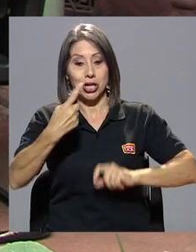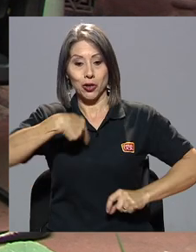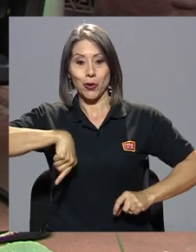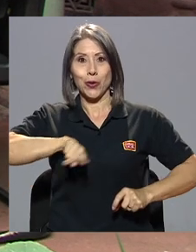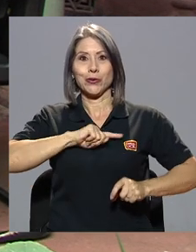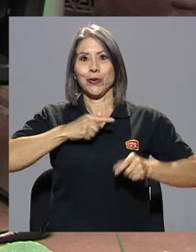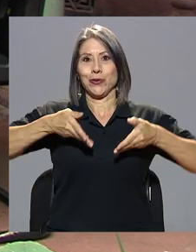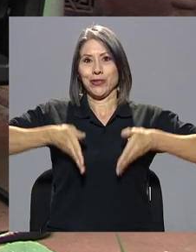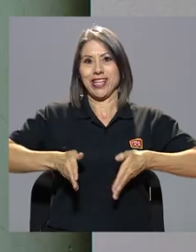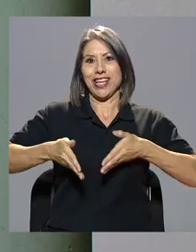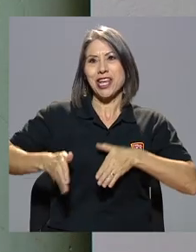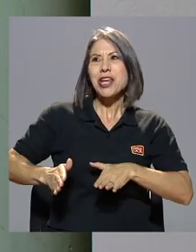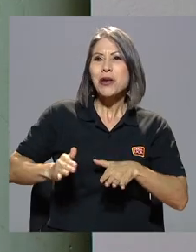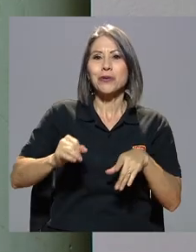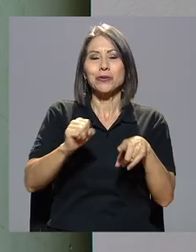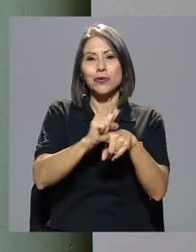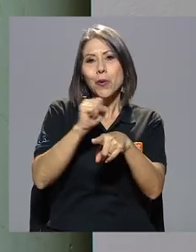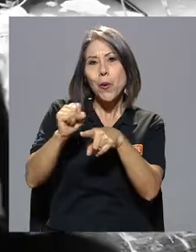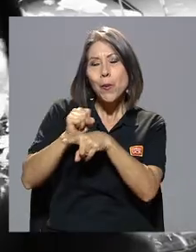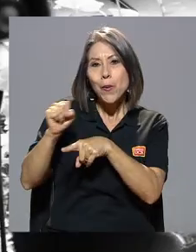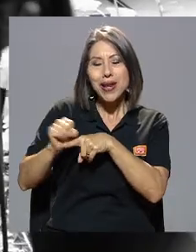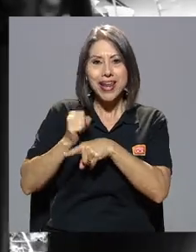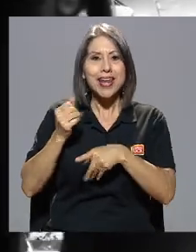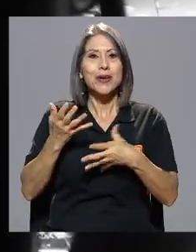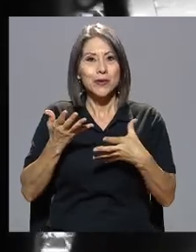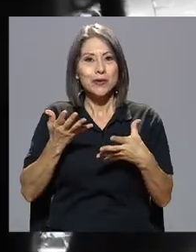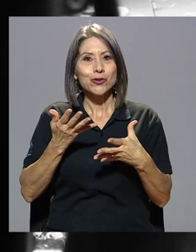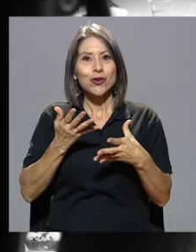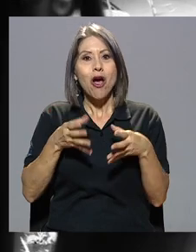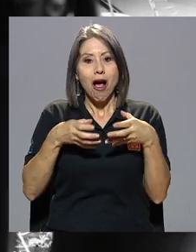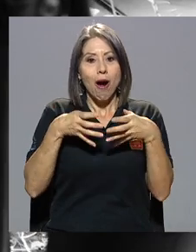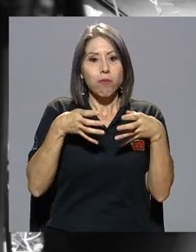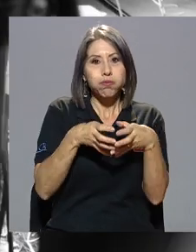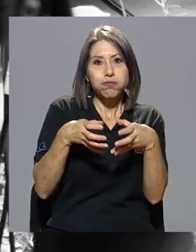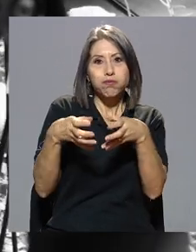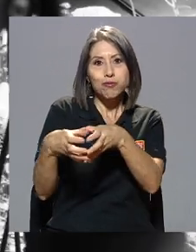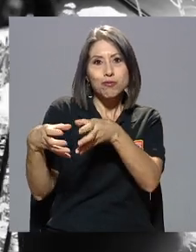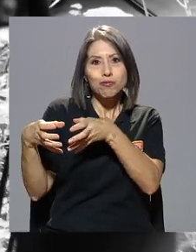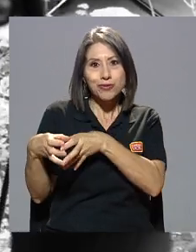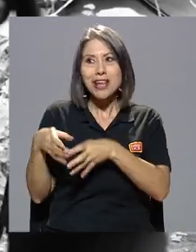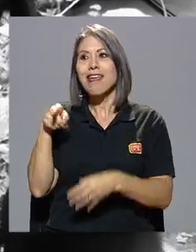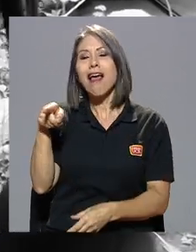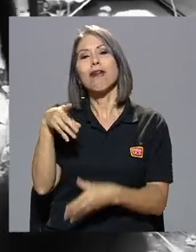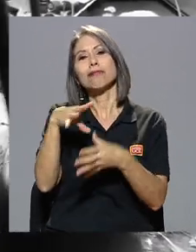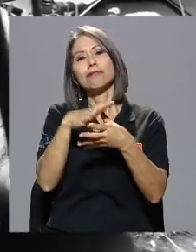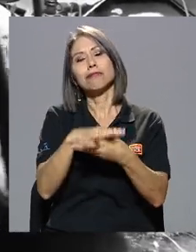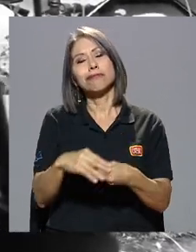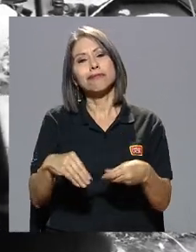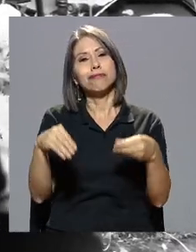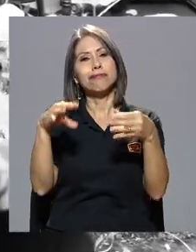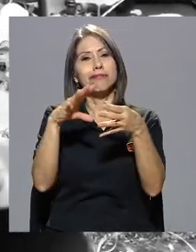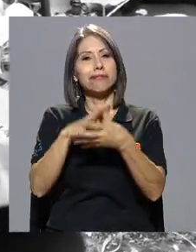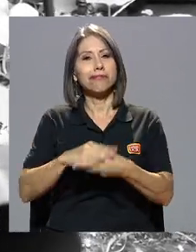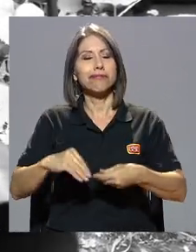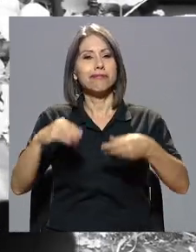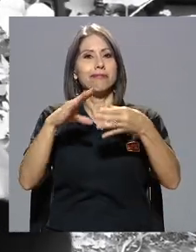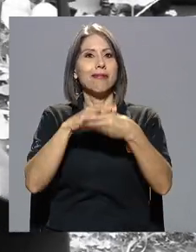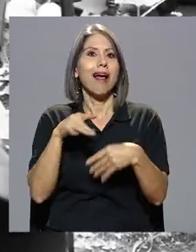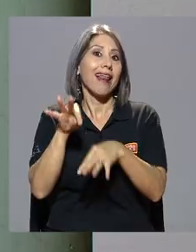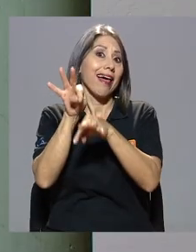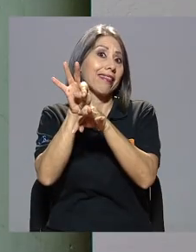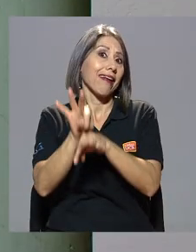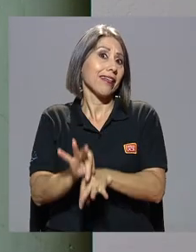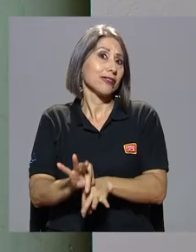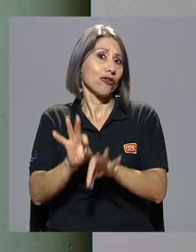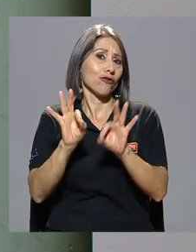los hijos, los sobrinillos, formábamos grupos y nos contaba cuentos. Sí, la tradición